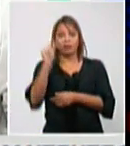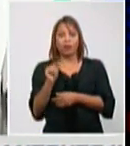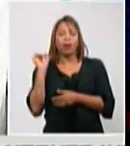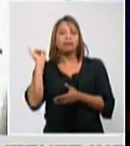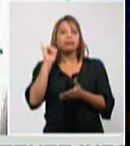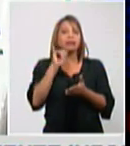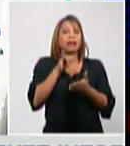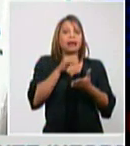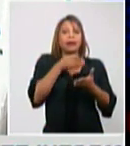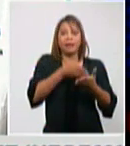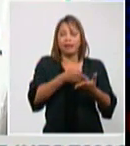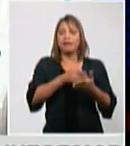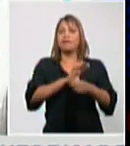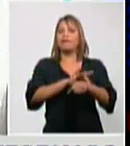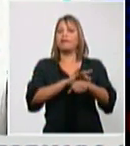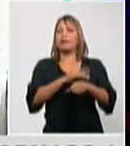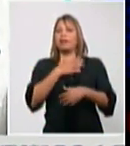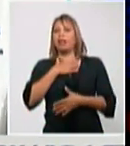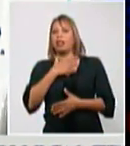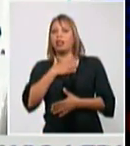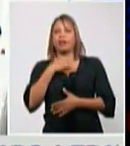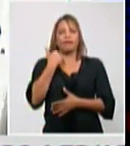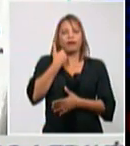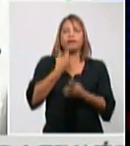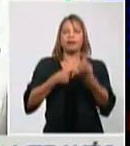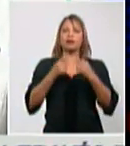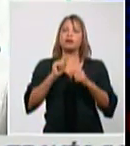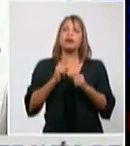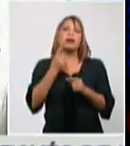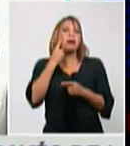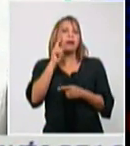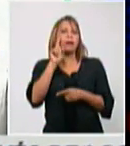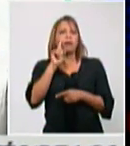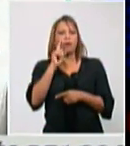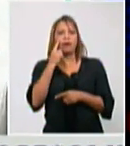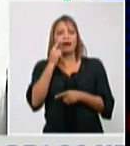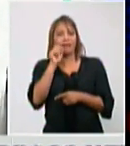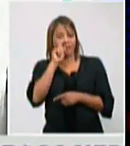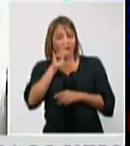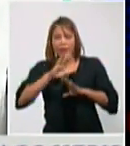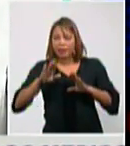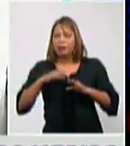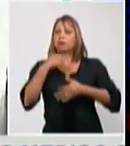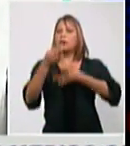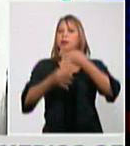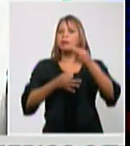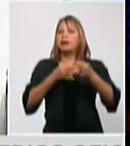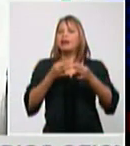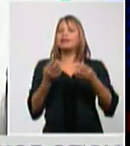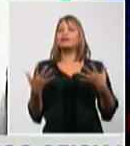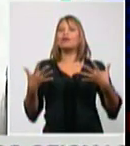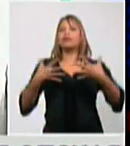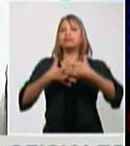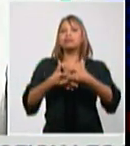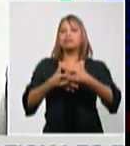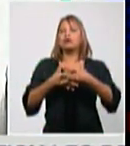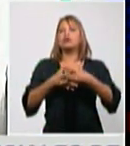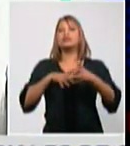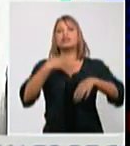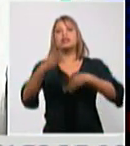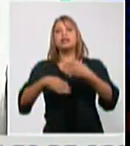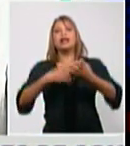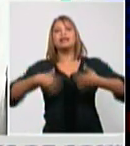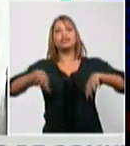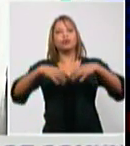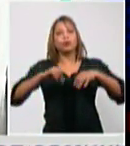de la enfermedad lo que como vamos a ver al final está en correspondencia con la situación epidemiológica de muchos de estos países un